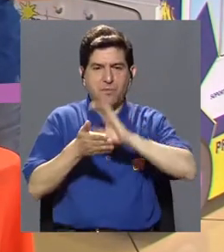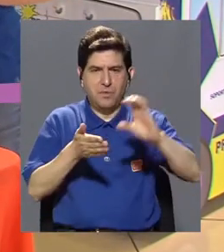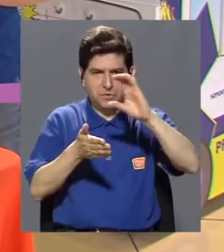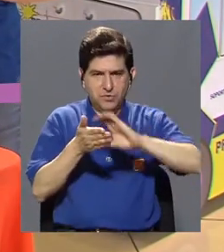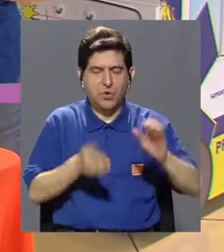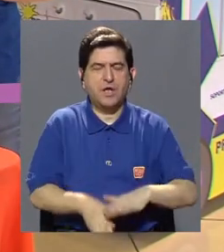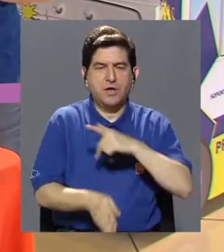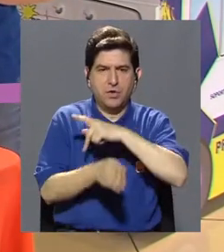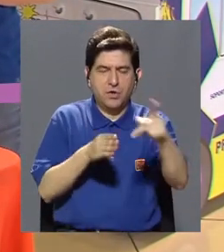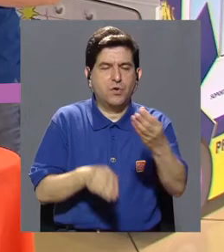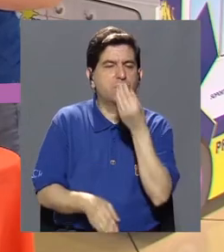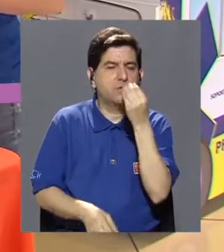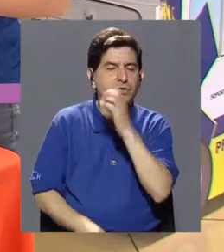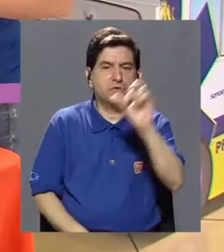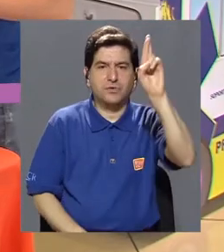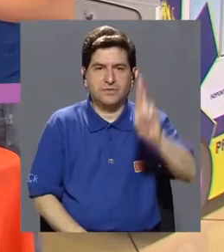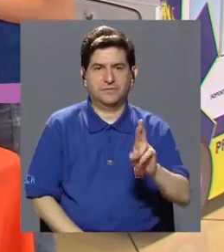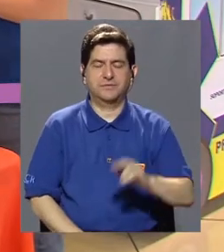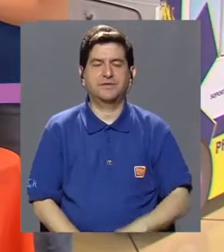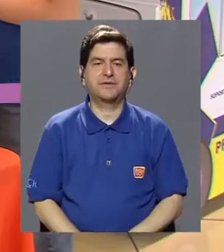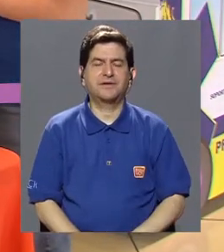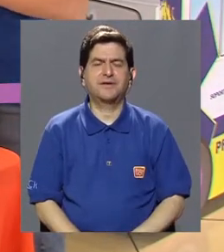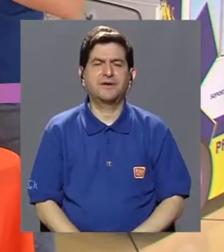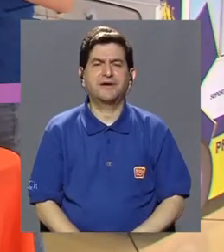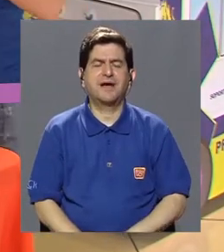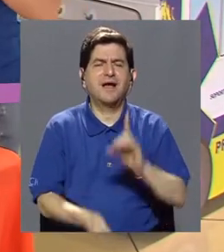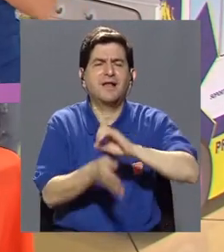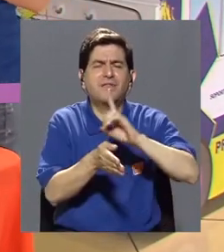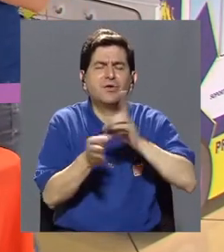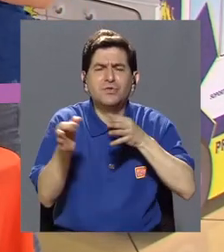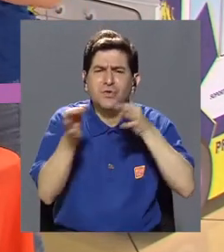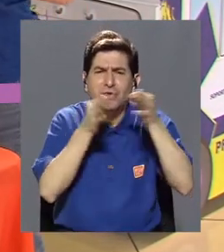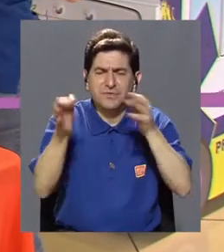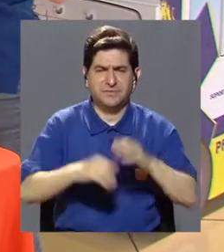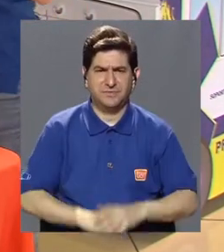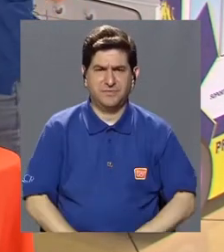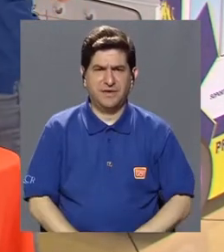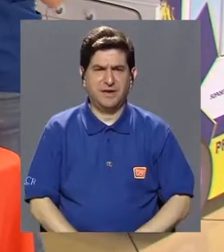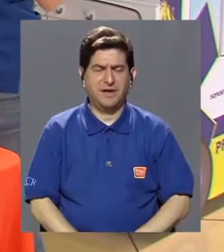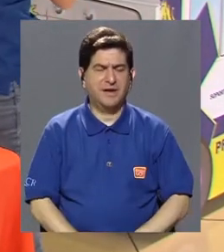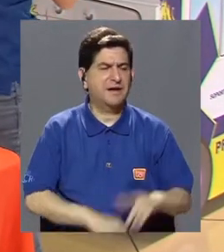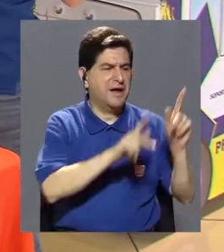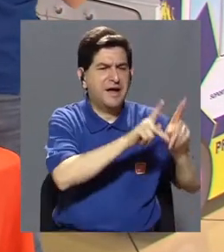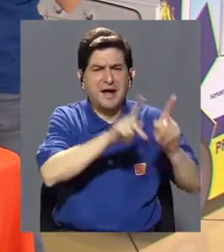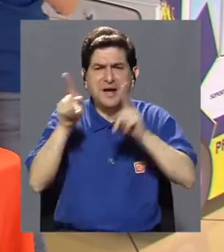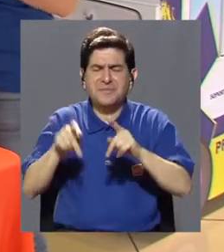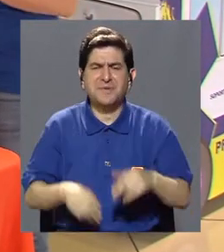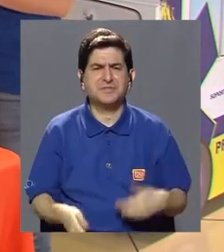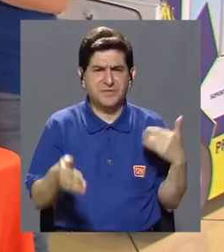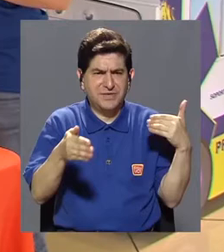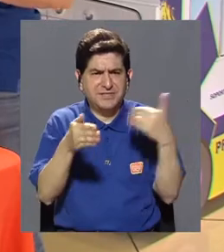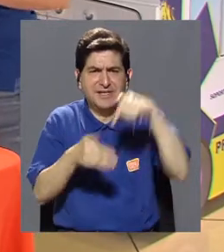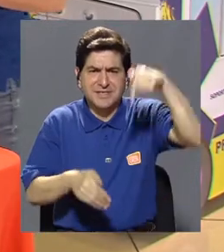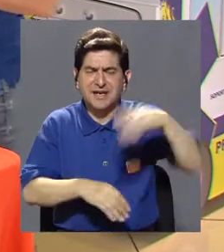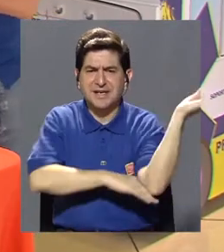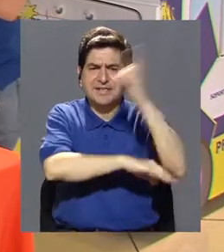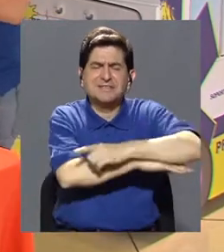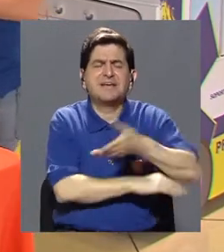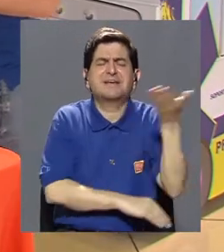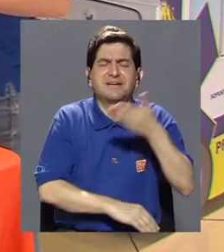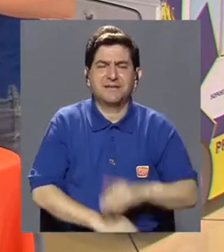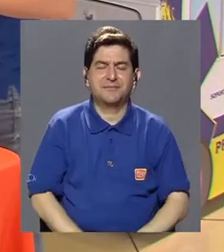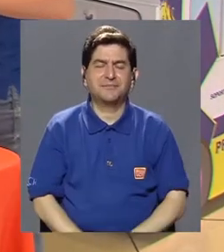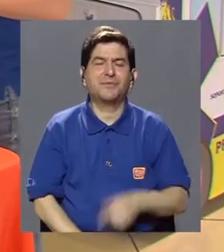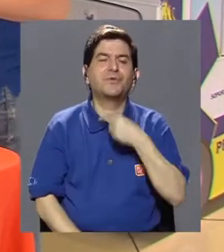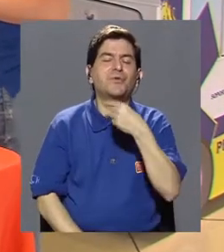Colegio de Profesionales en Nutrición de Costa Rica. Doctor, ¿puede explicarnos un poquitito qué le han explicado a las personas que se han acercado el día de hoy? Claro, con